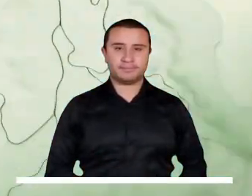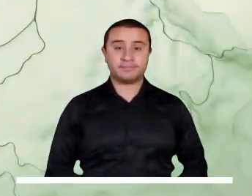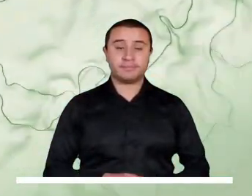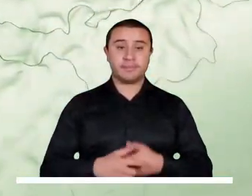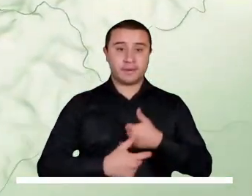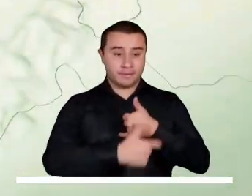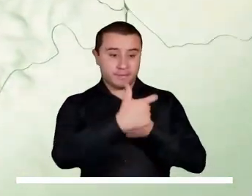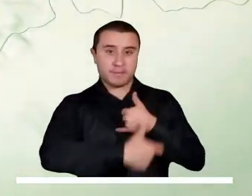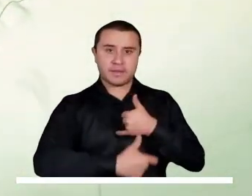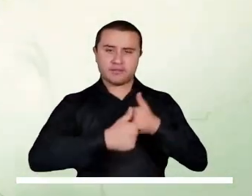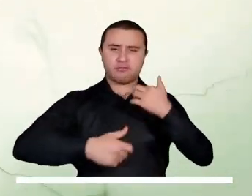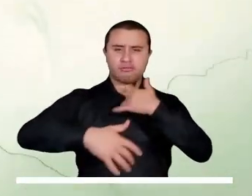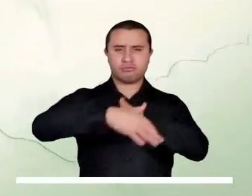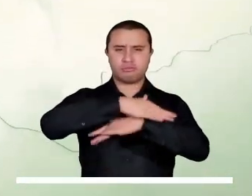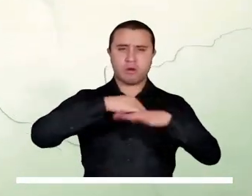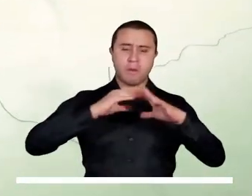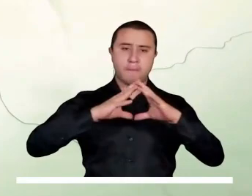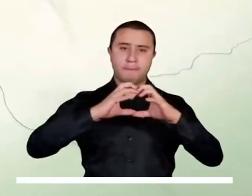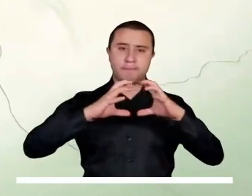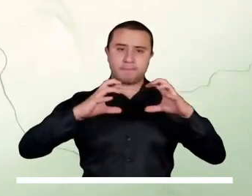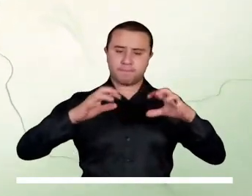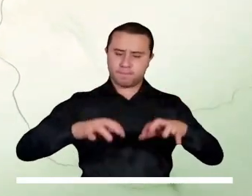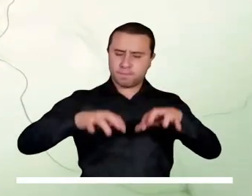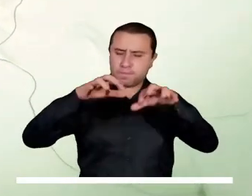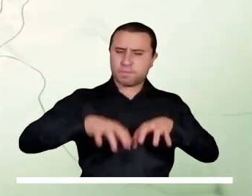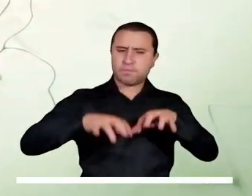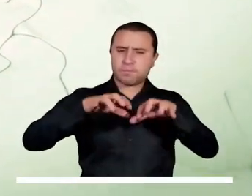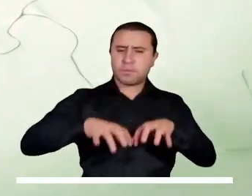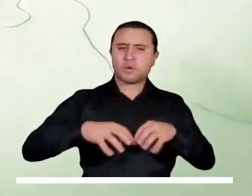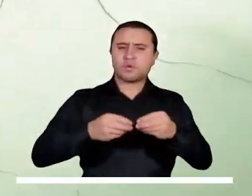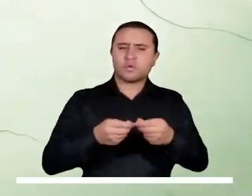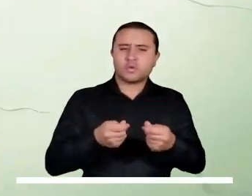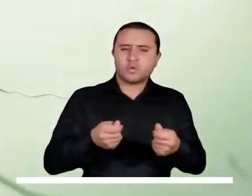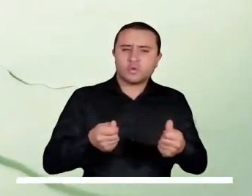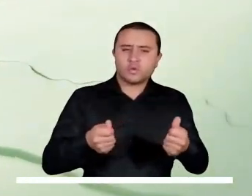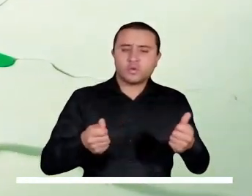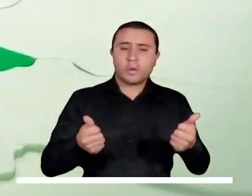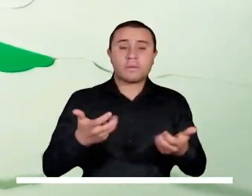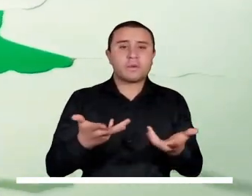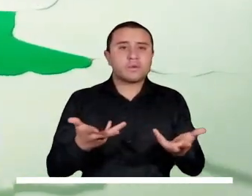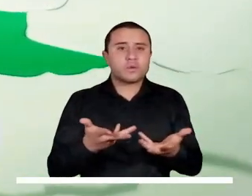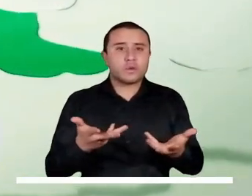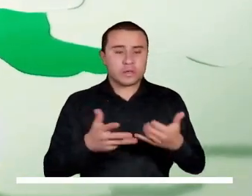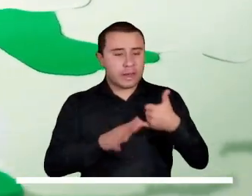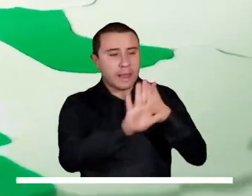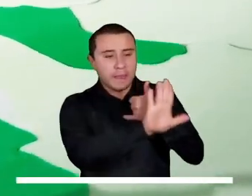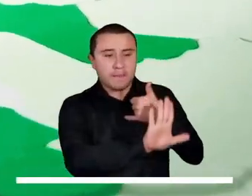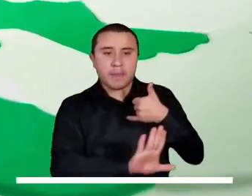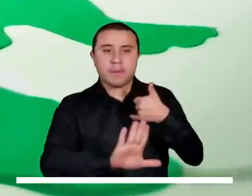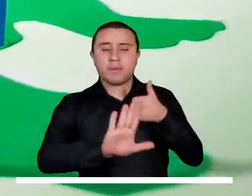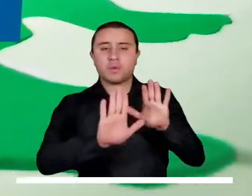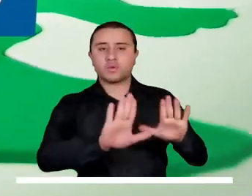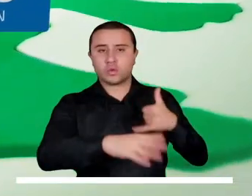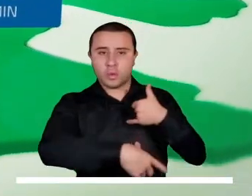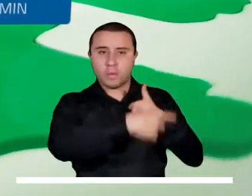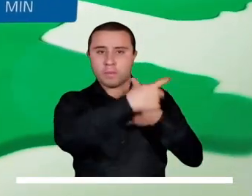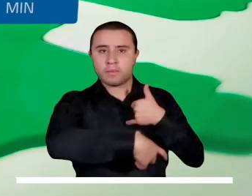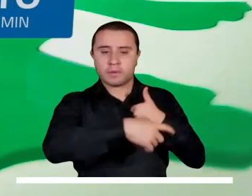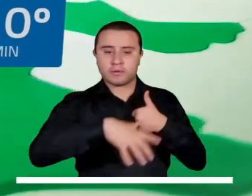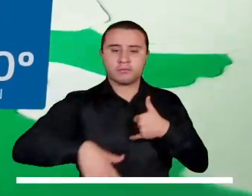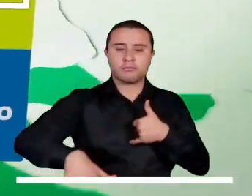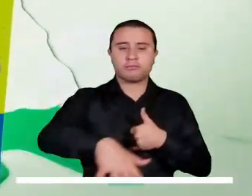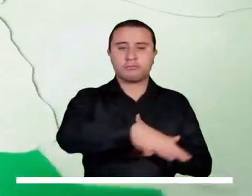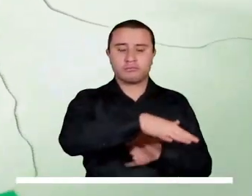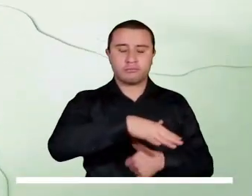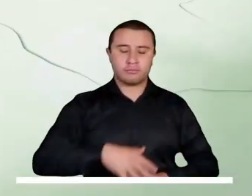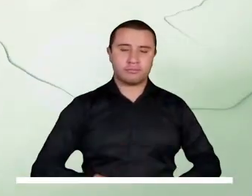Cielo nublado se calcula en el Pacífico Colombiano, donde las precipitaciones serían suaves y se podrían presentar en todos los